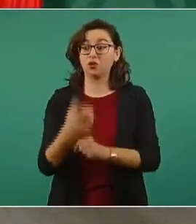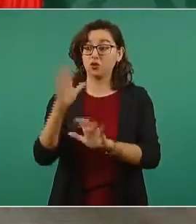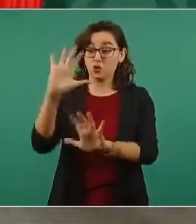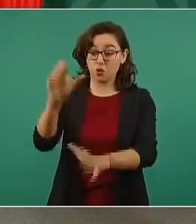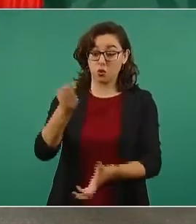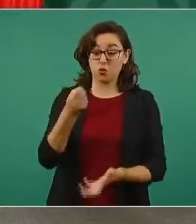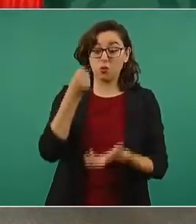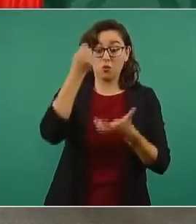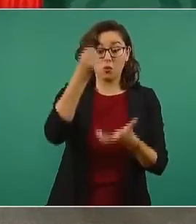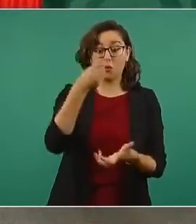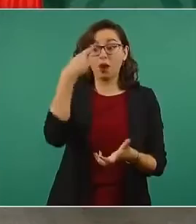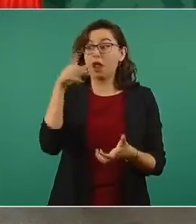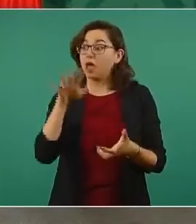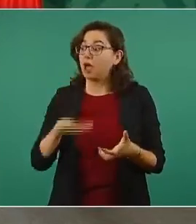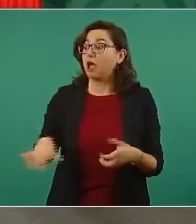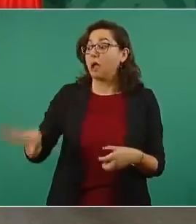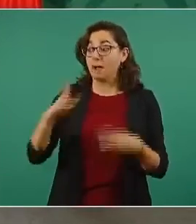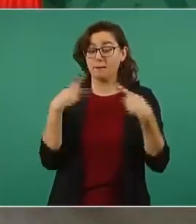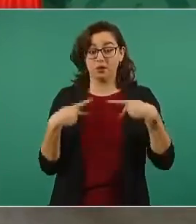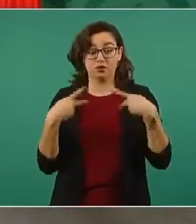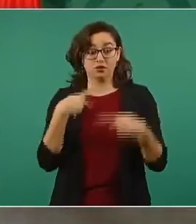a apoyar a los pobres.